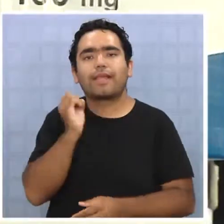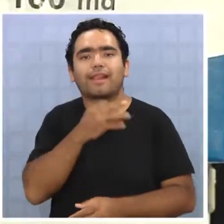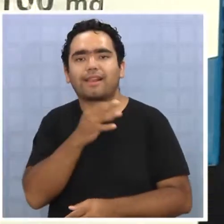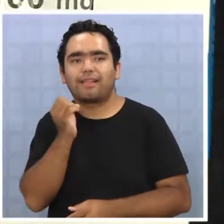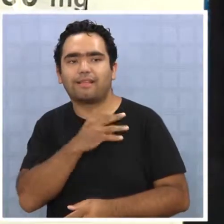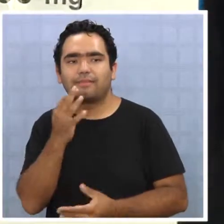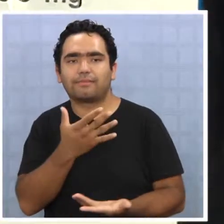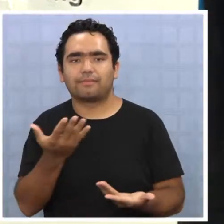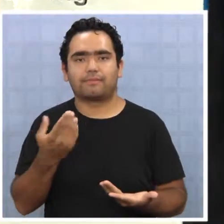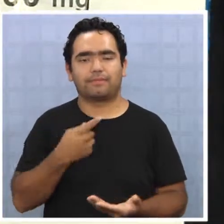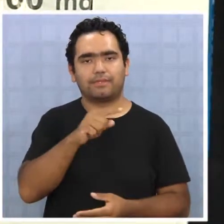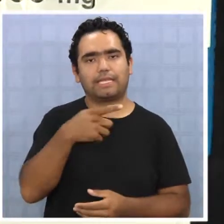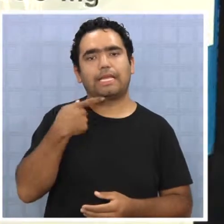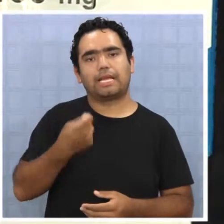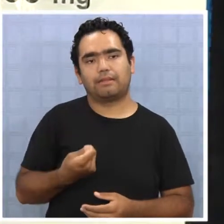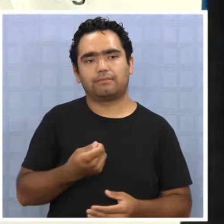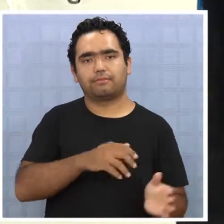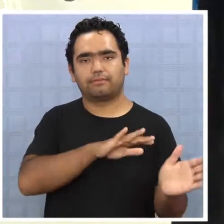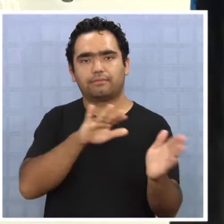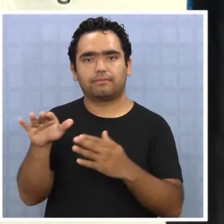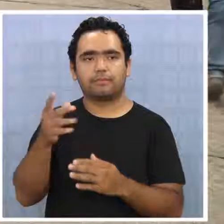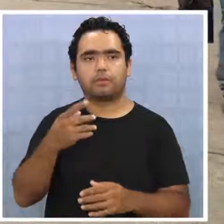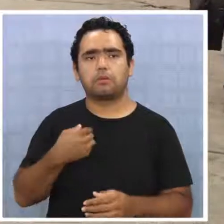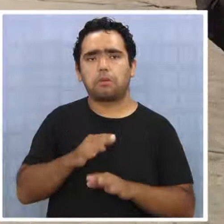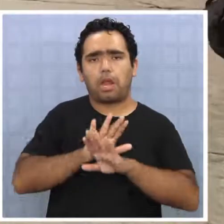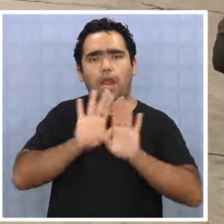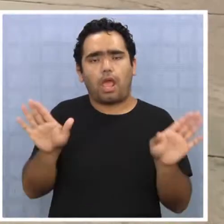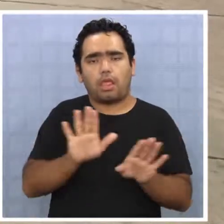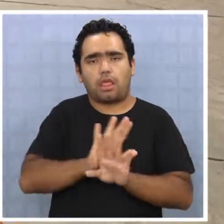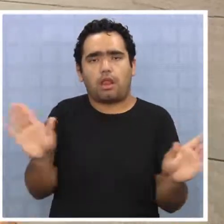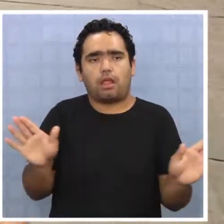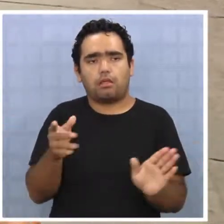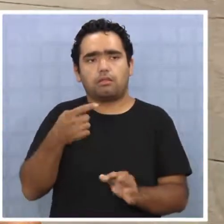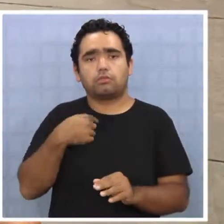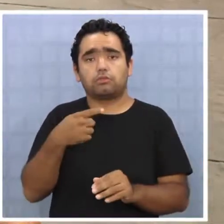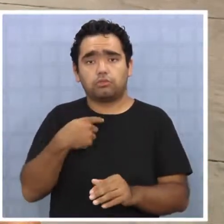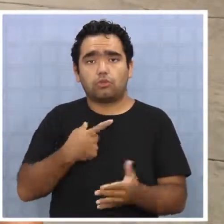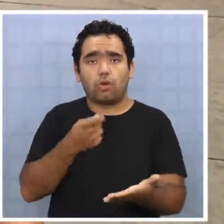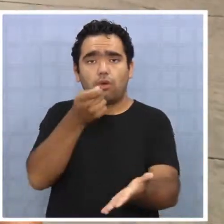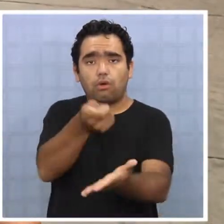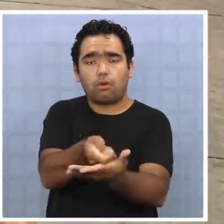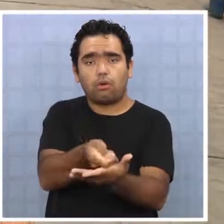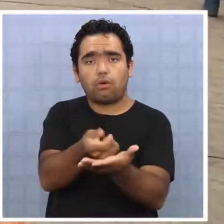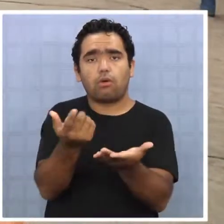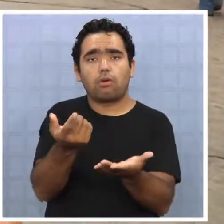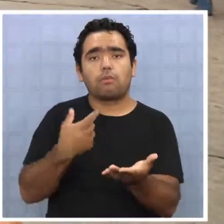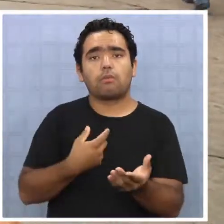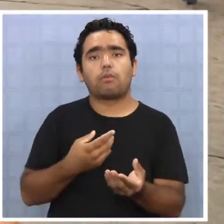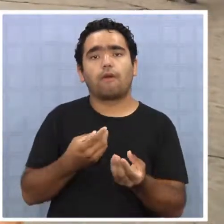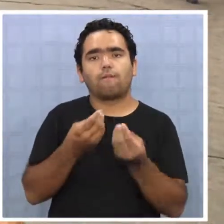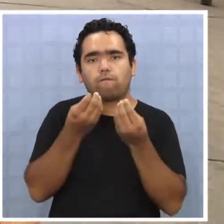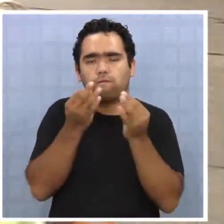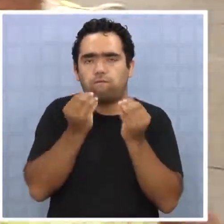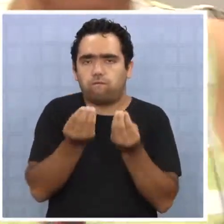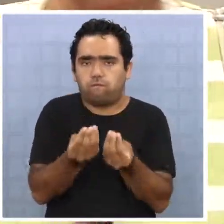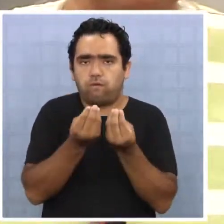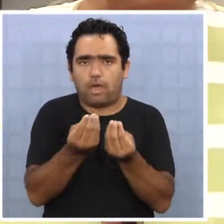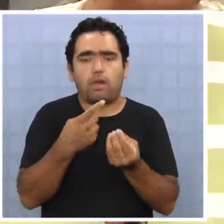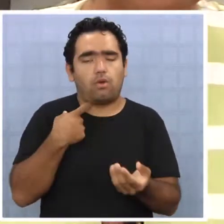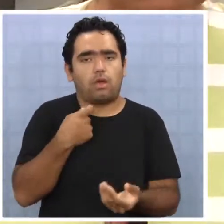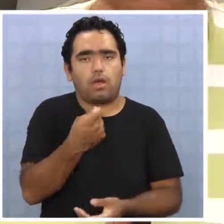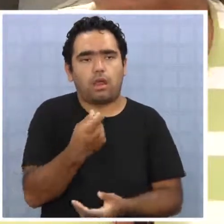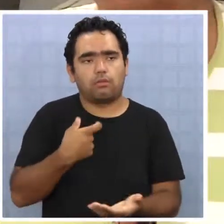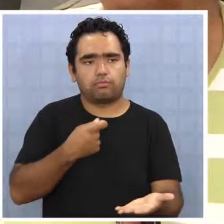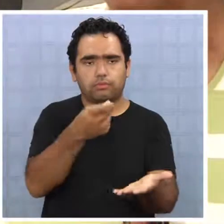caros. No, nada, para nada, ahora no, ahora yo compro las cosas de los remedios buenos, mejores. hacerlo? Sí,